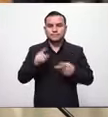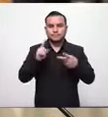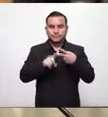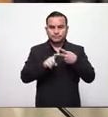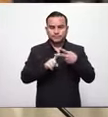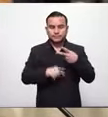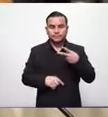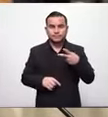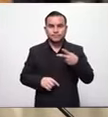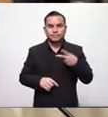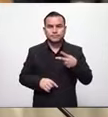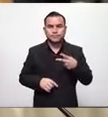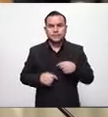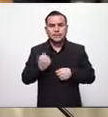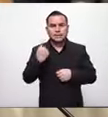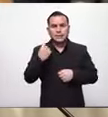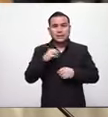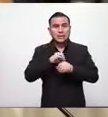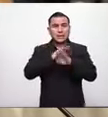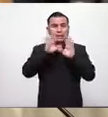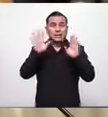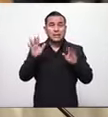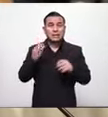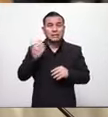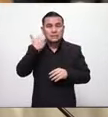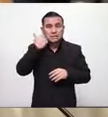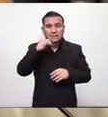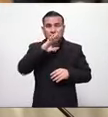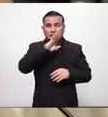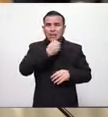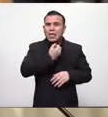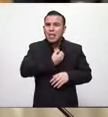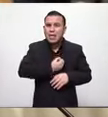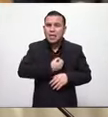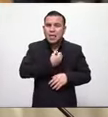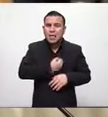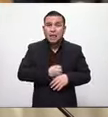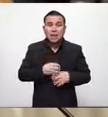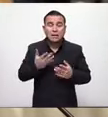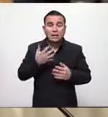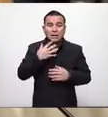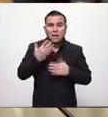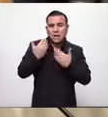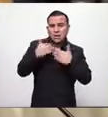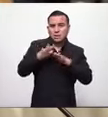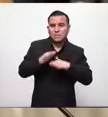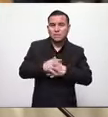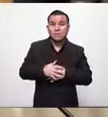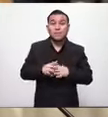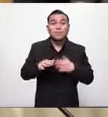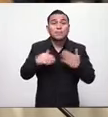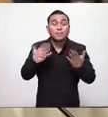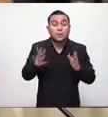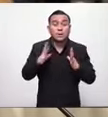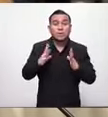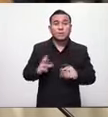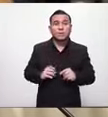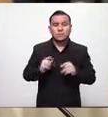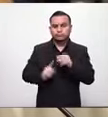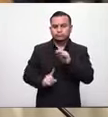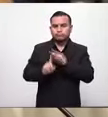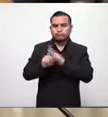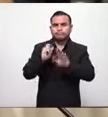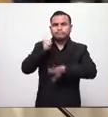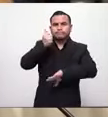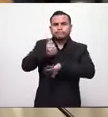punto entendemos que hay gente que está sufriendo más que otra es normal por eso el gobierno ha creado